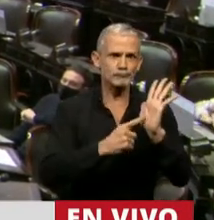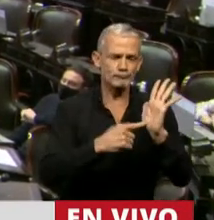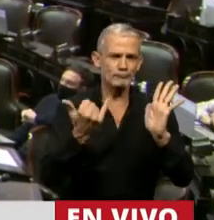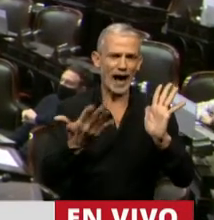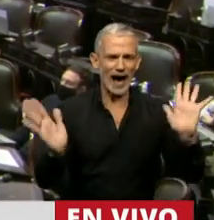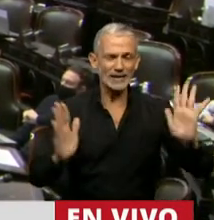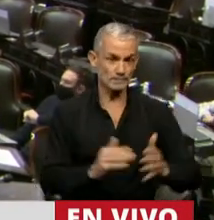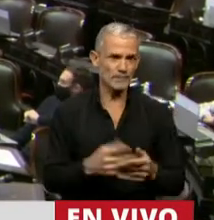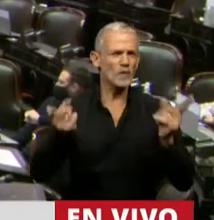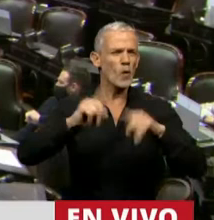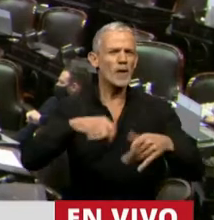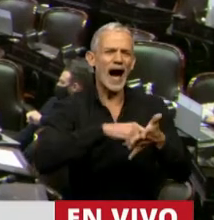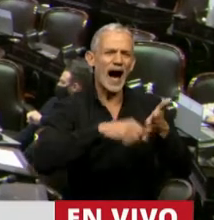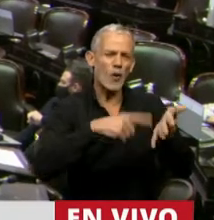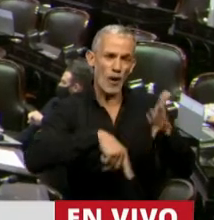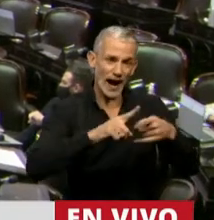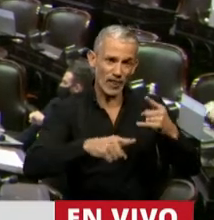Pero volviendo al tratado,